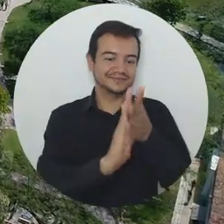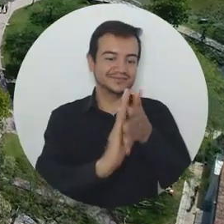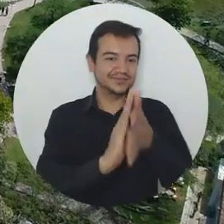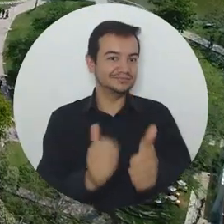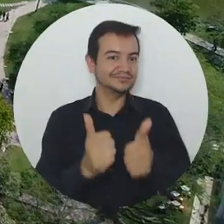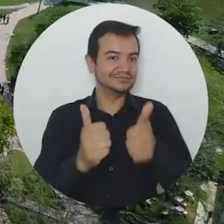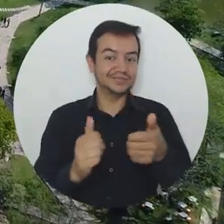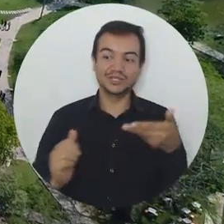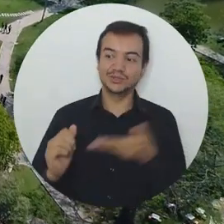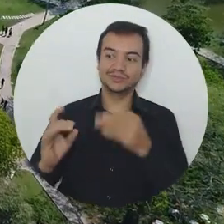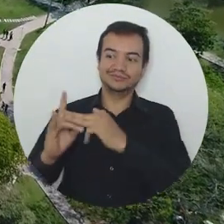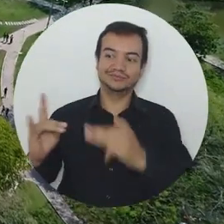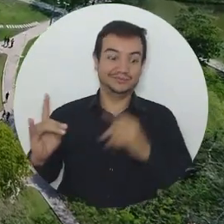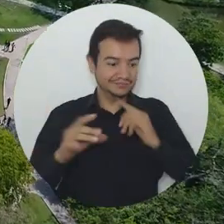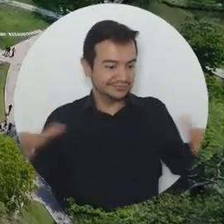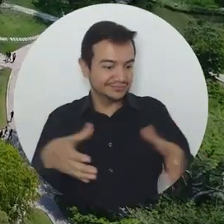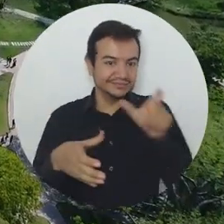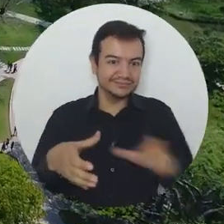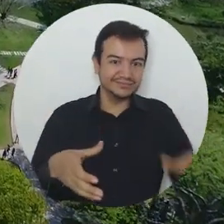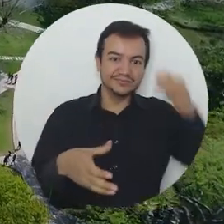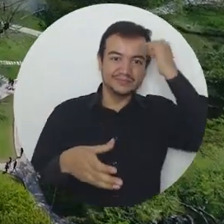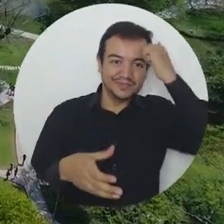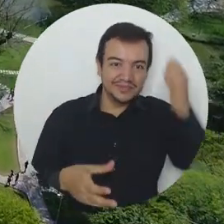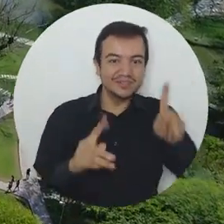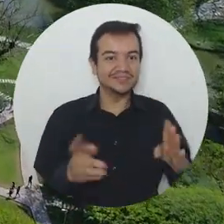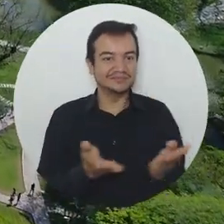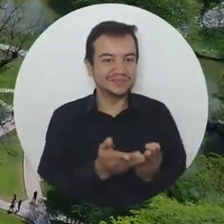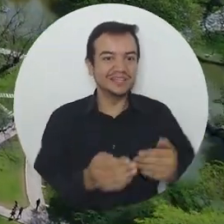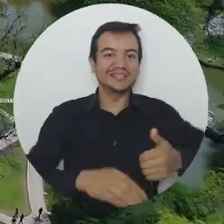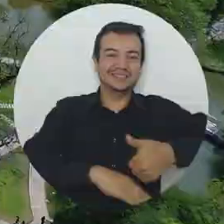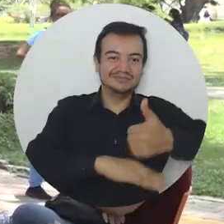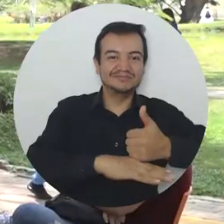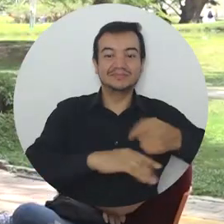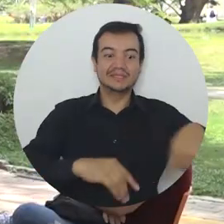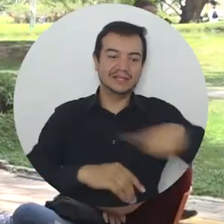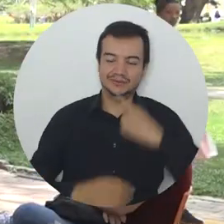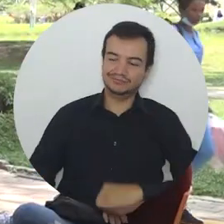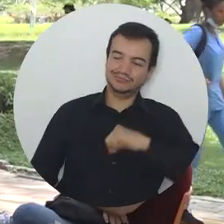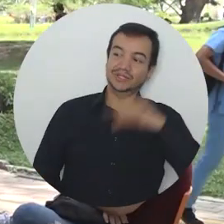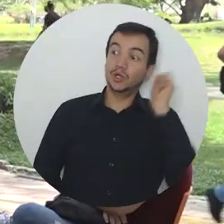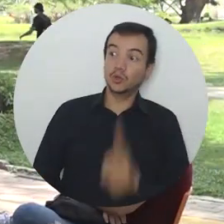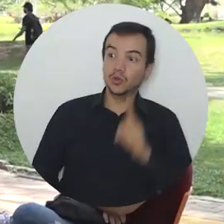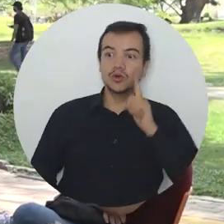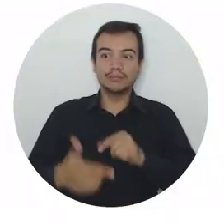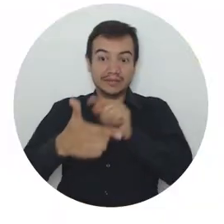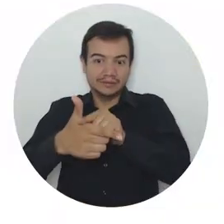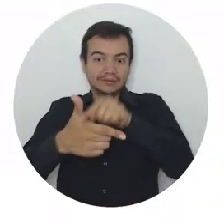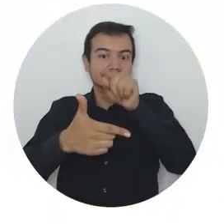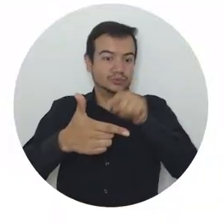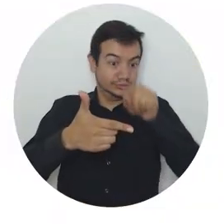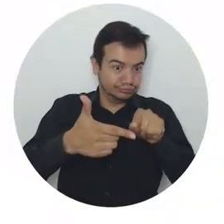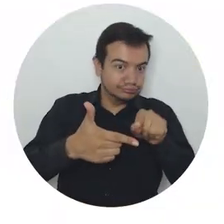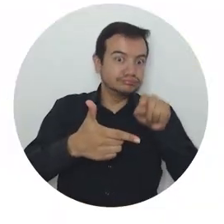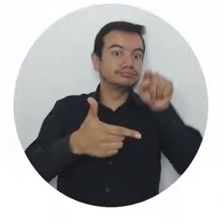Las buenas noticias que genera la Universidad del Magdalena siguen llenando de orgullo a su comunidad educativa que destacó el aporte del programa